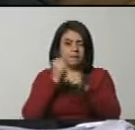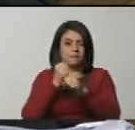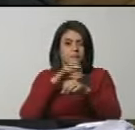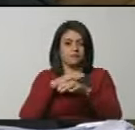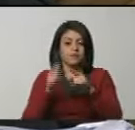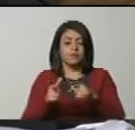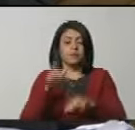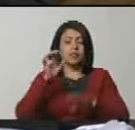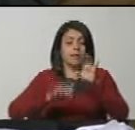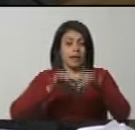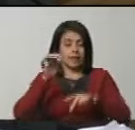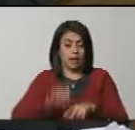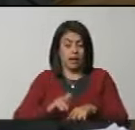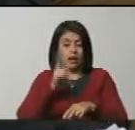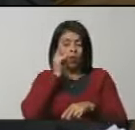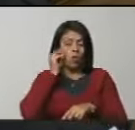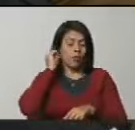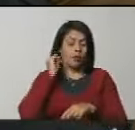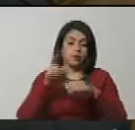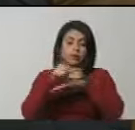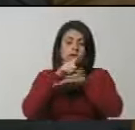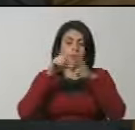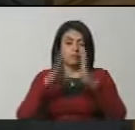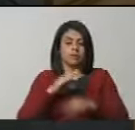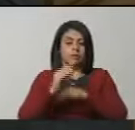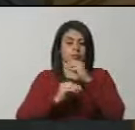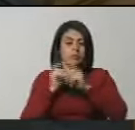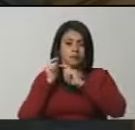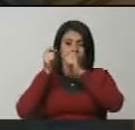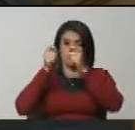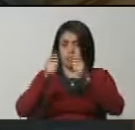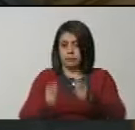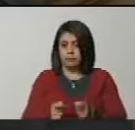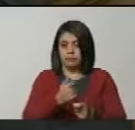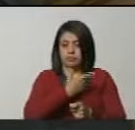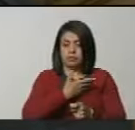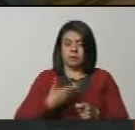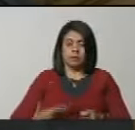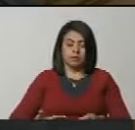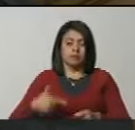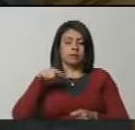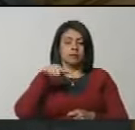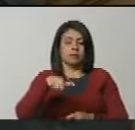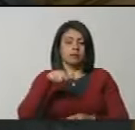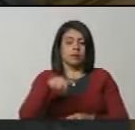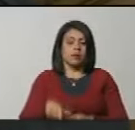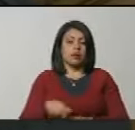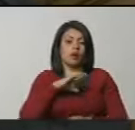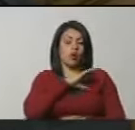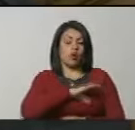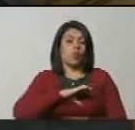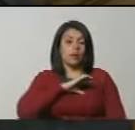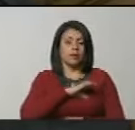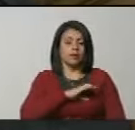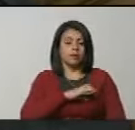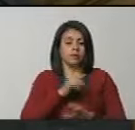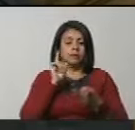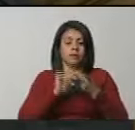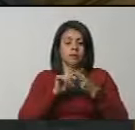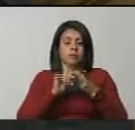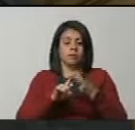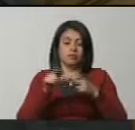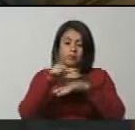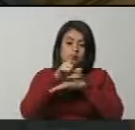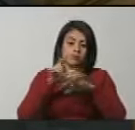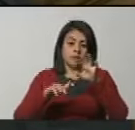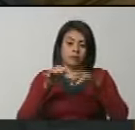cargo de una secretaria o secretario ejecutivo, quien será designado por la presidenta o presidente de la alta comisión. La secretaría